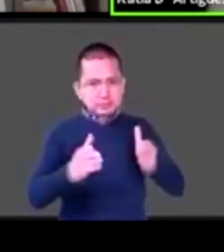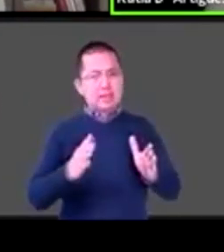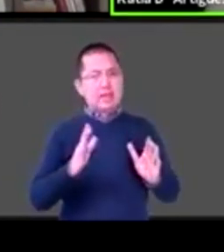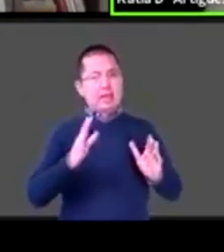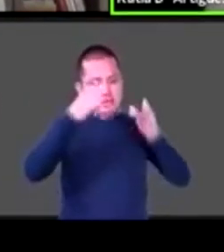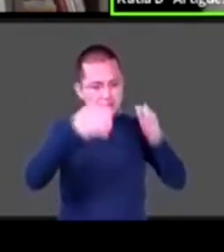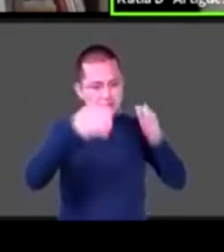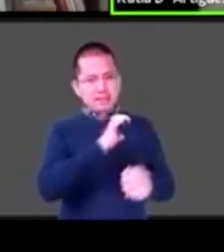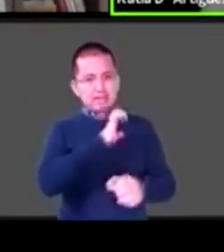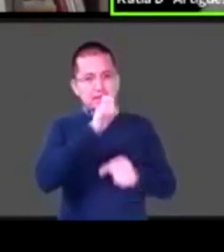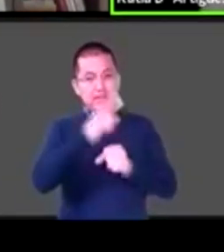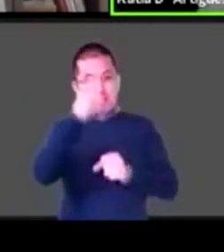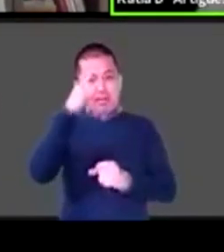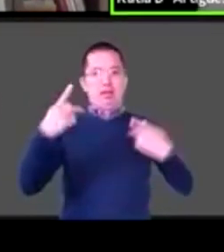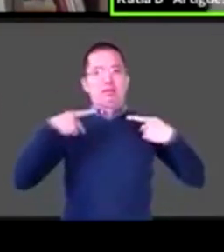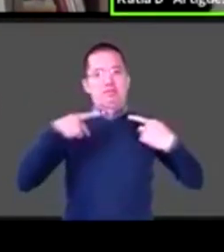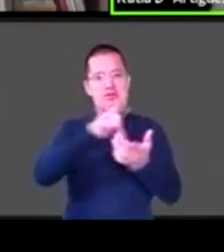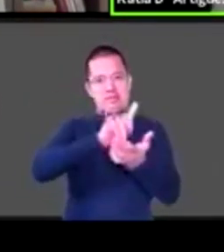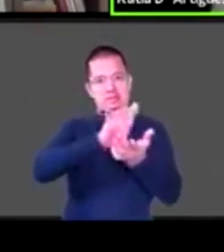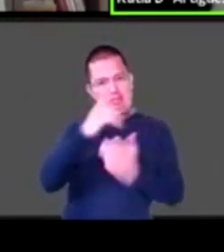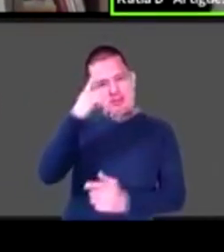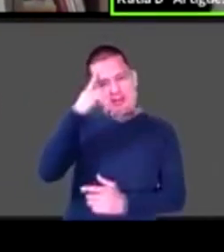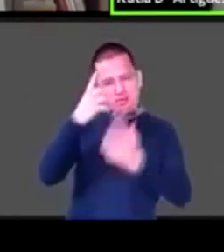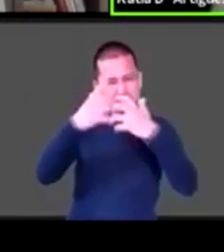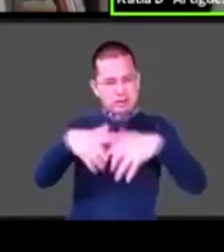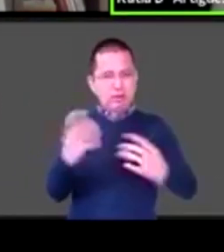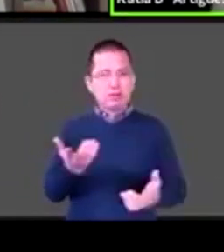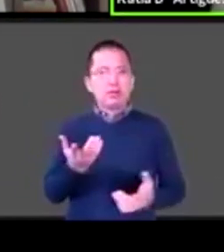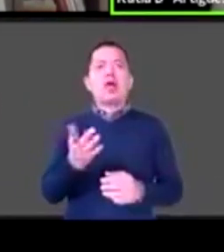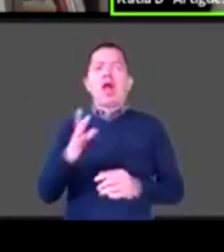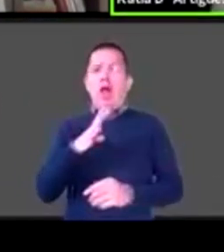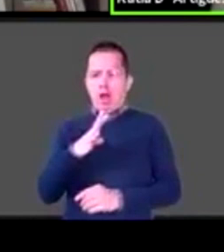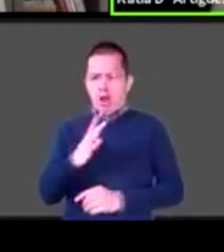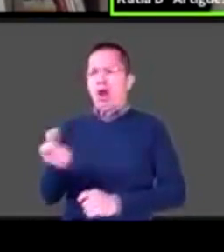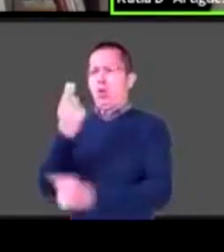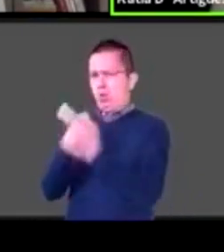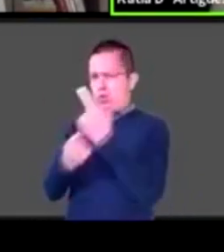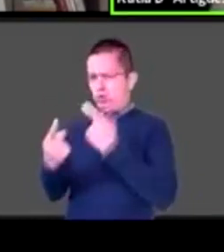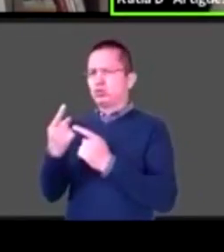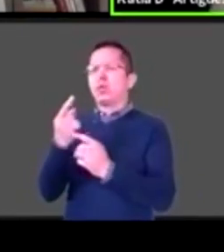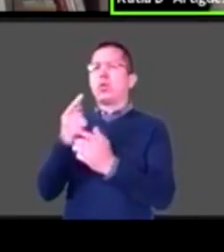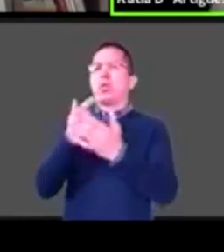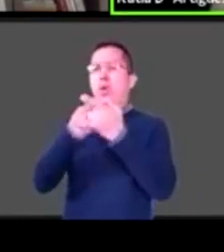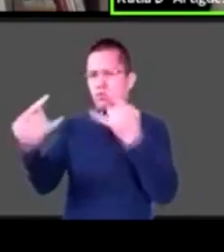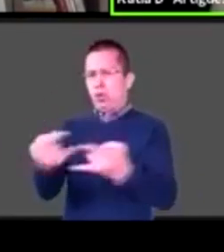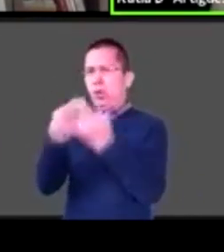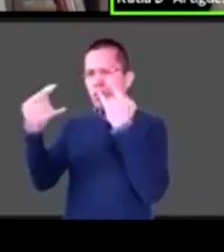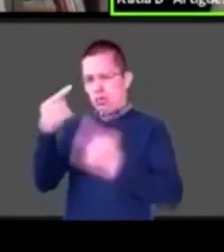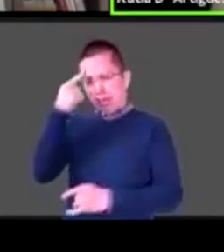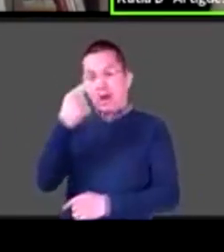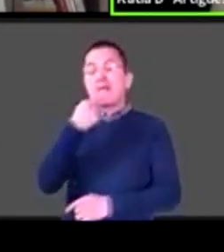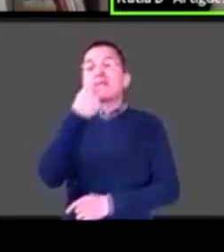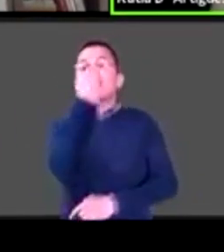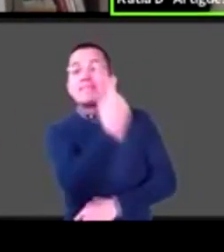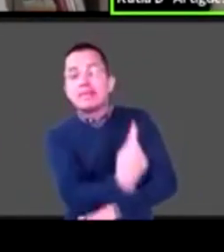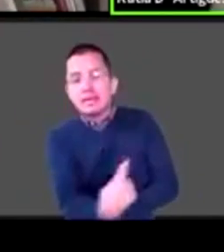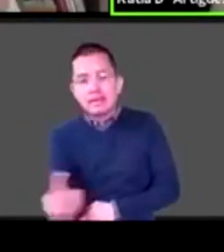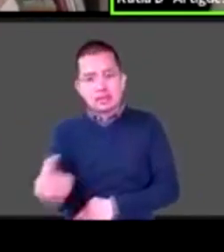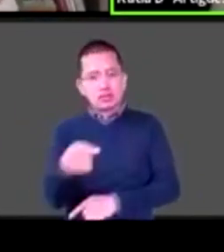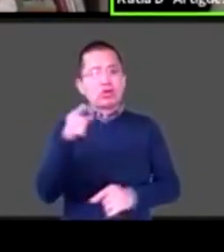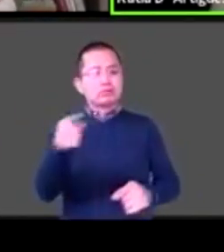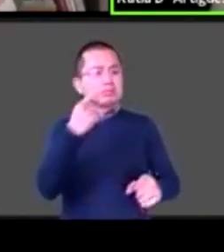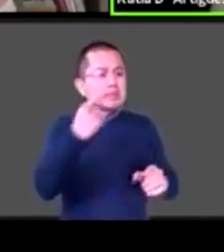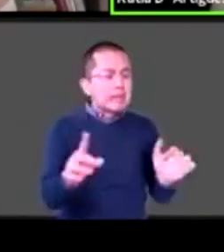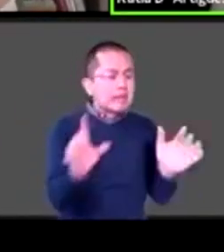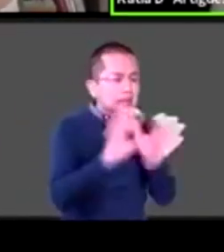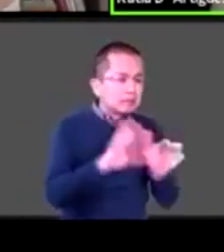dibujas y ayudas a los niños a comprender lo que está pasando afuera y que te cuentan que te tienes